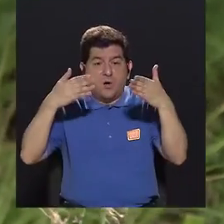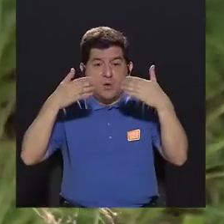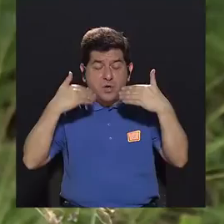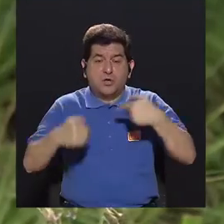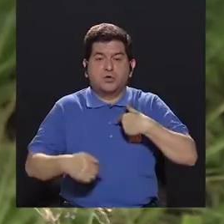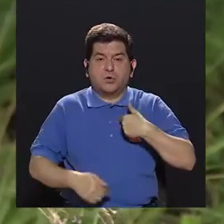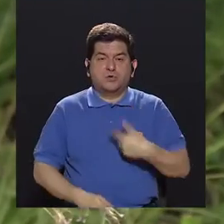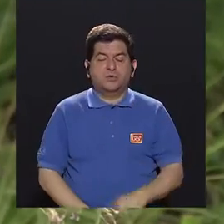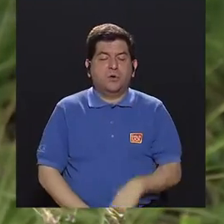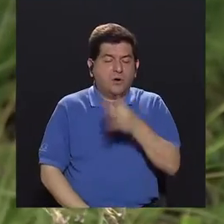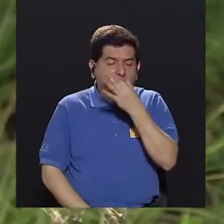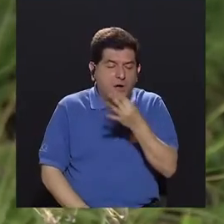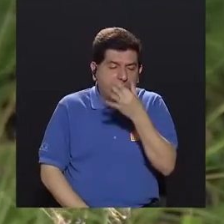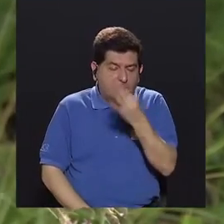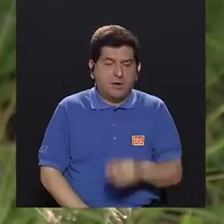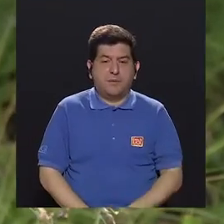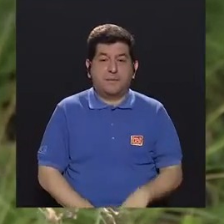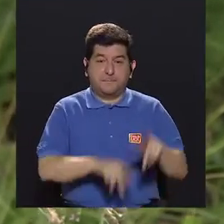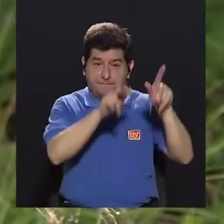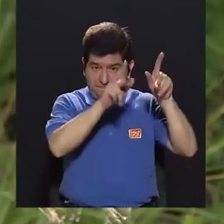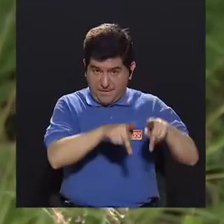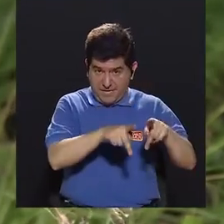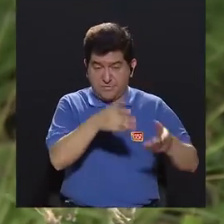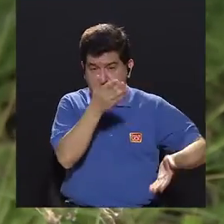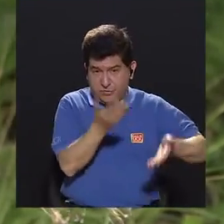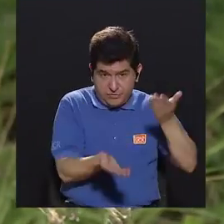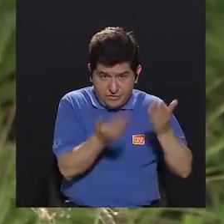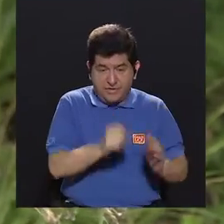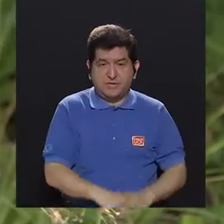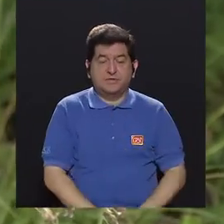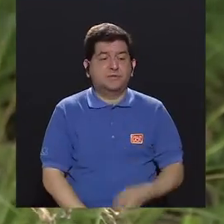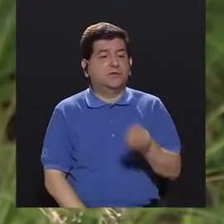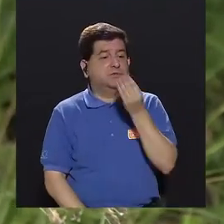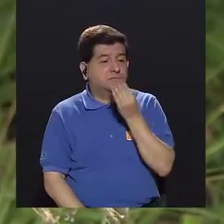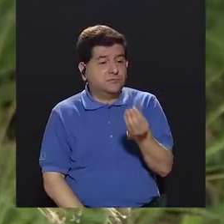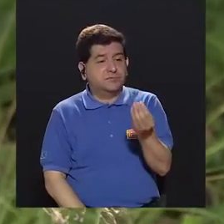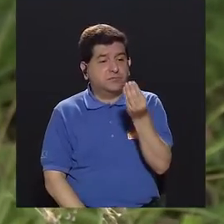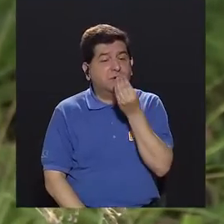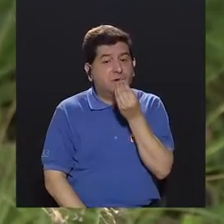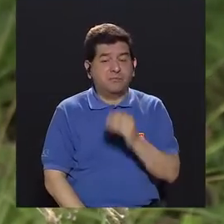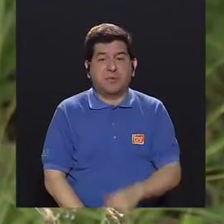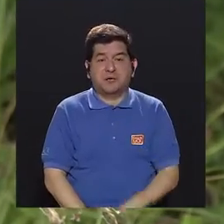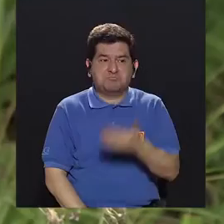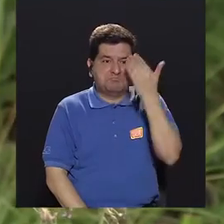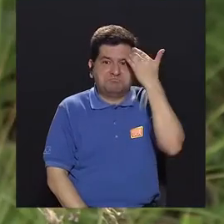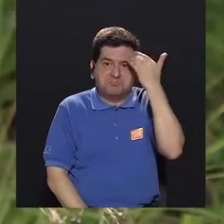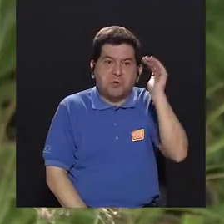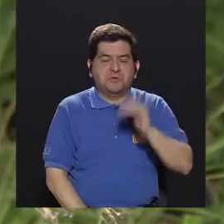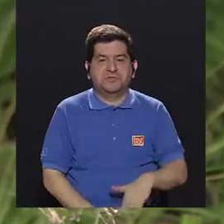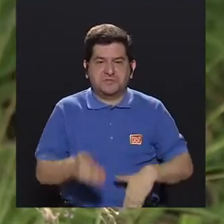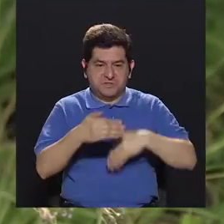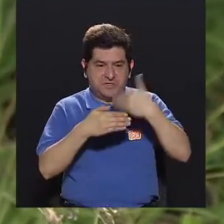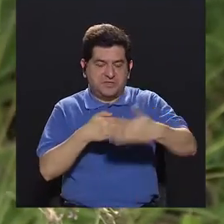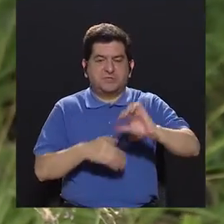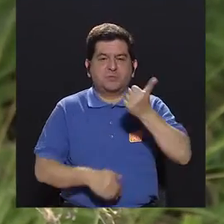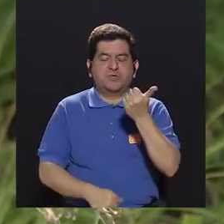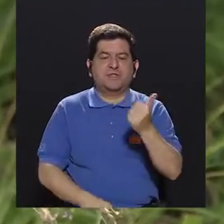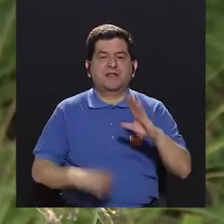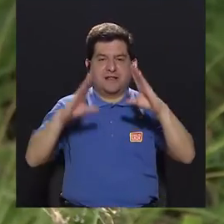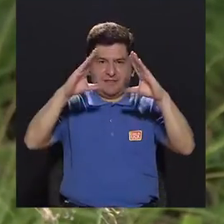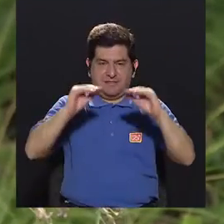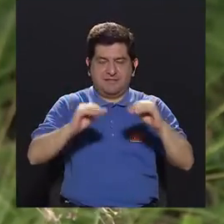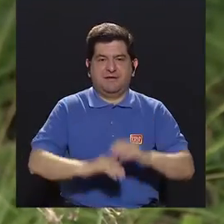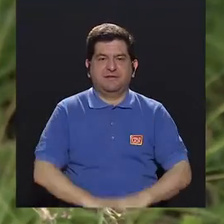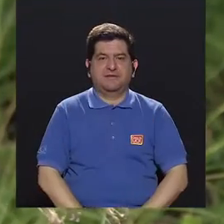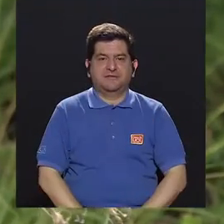resfriar. Ah, aquella persona comió, no sé, después de las 10 de la noche